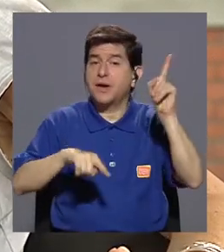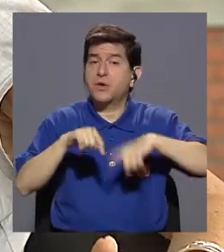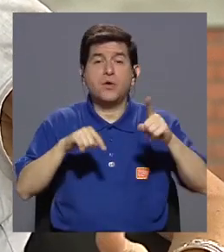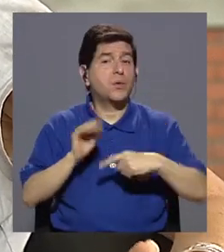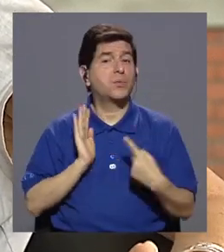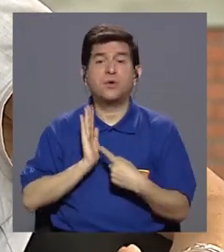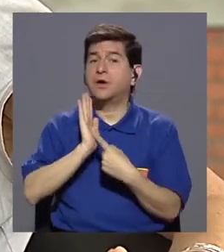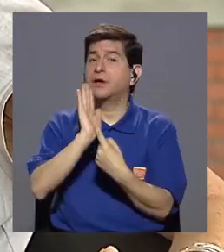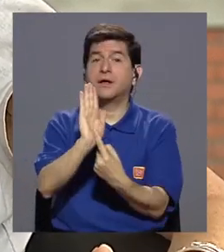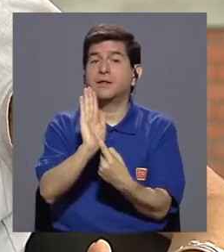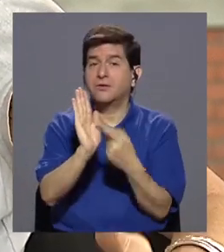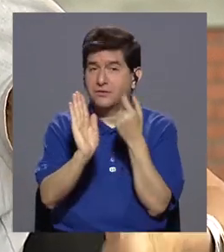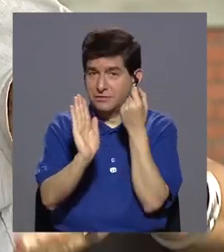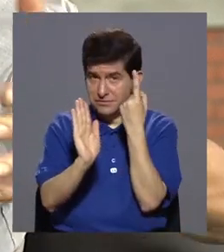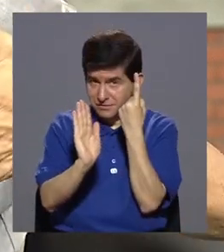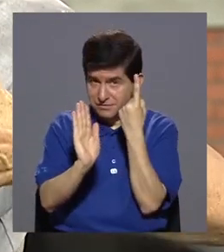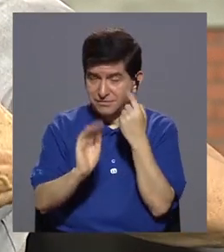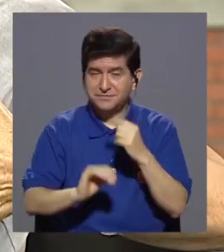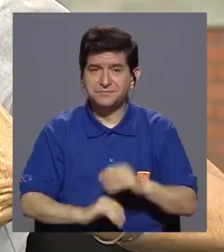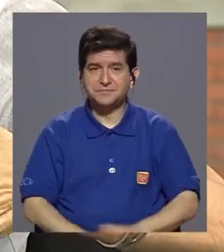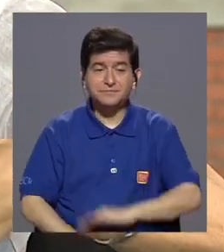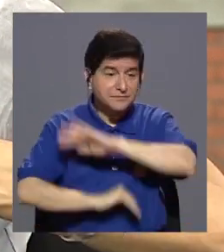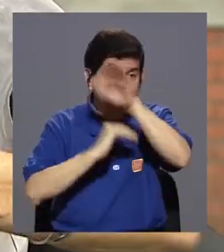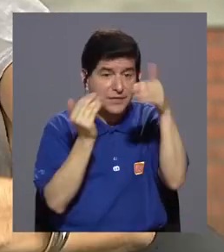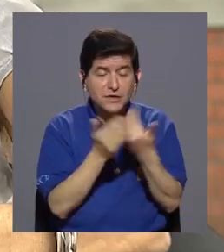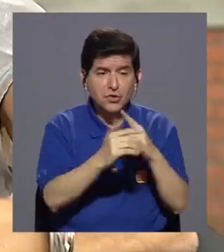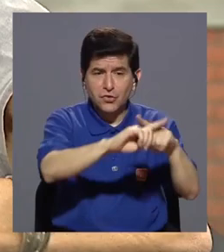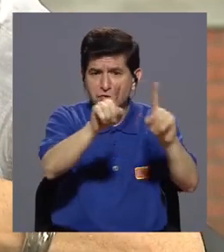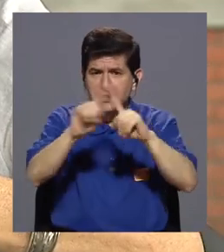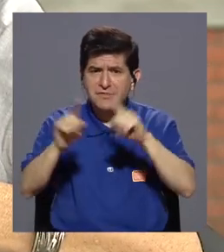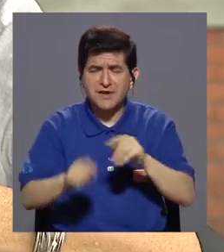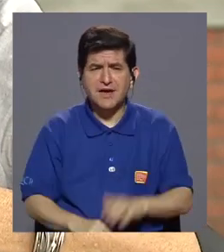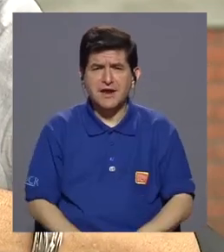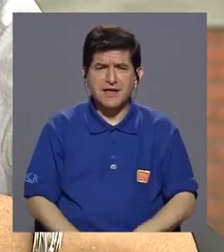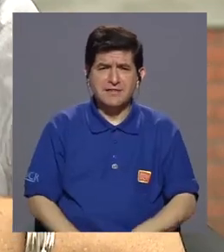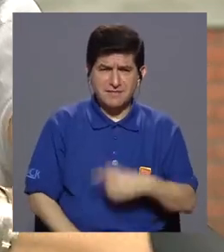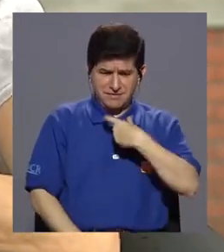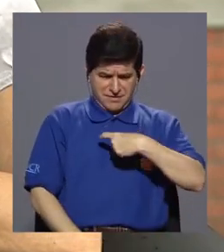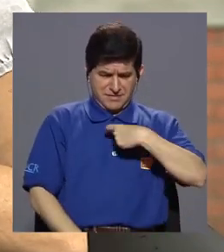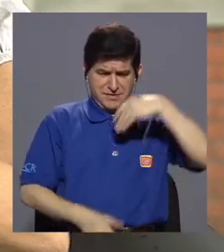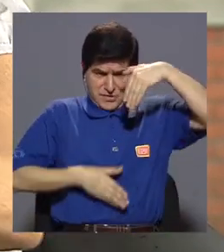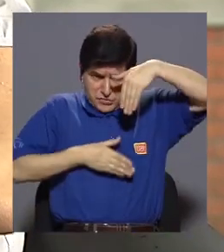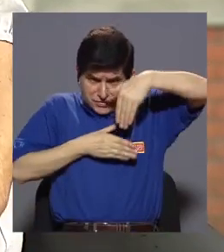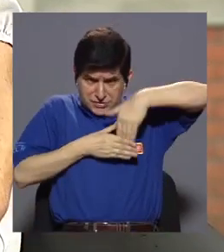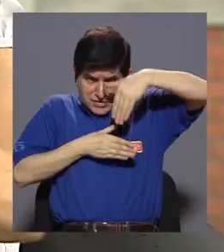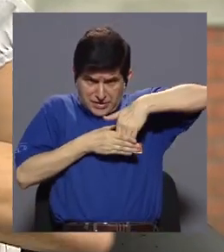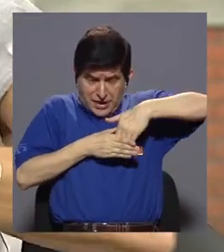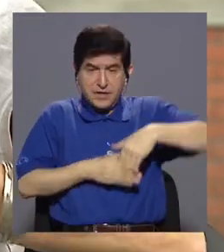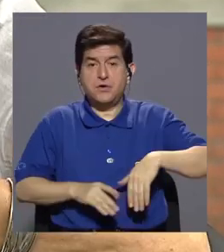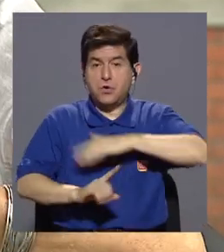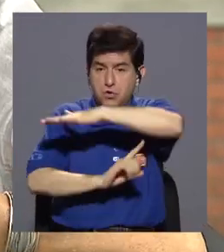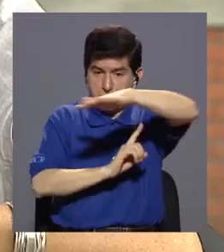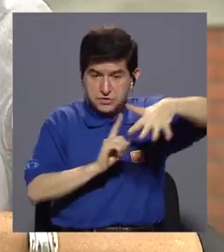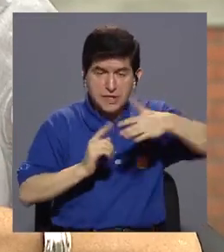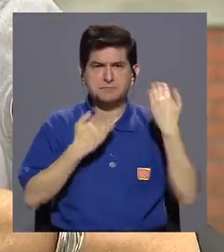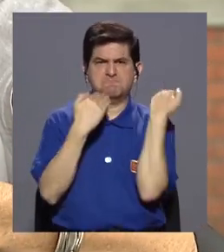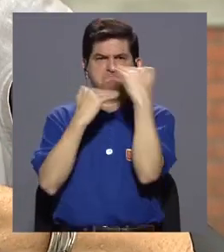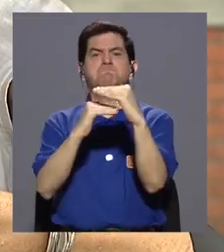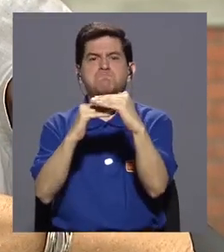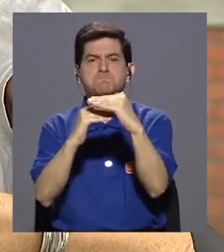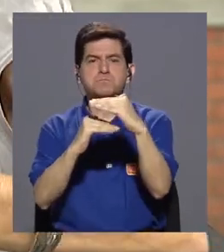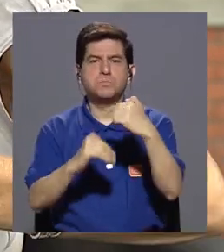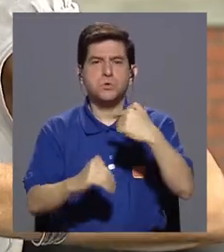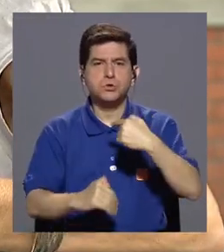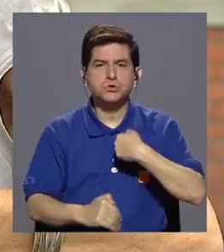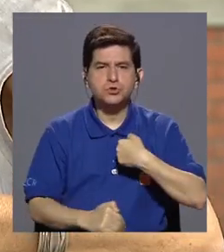demostrar. ¿Me explico? Entonces, todos esos impulsos que vienen de adentro mío y que el medio me limita, yo